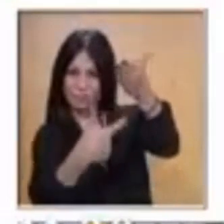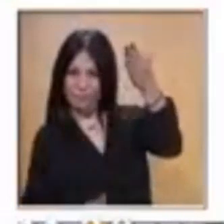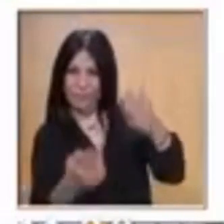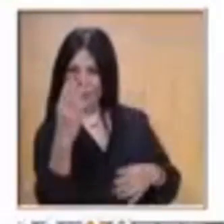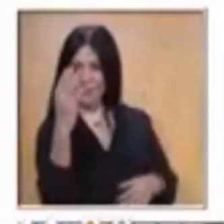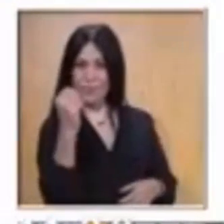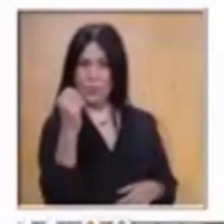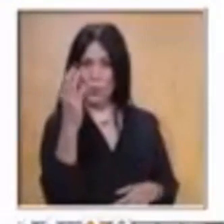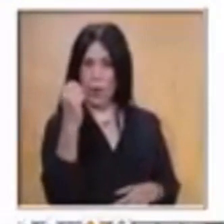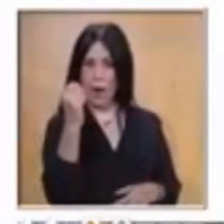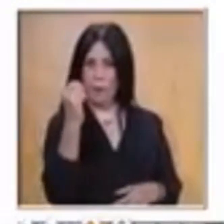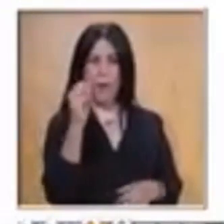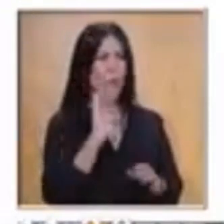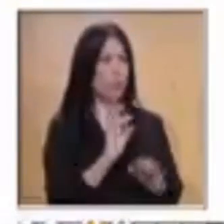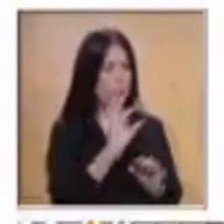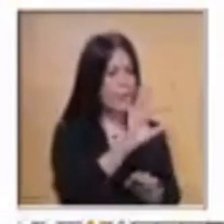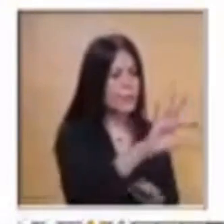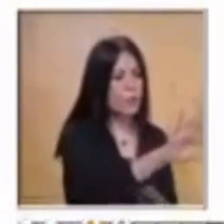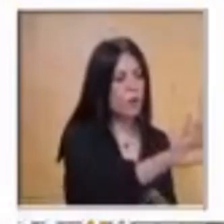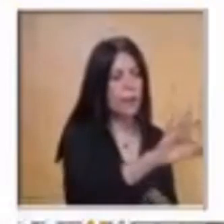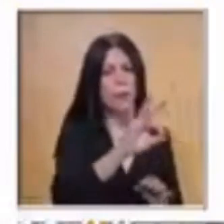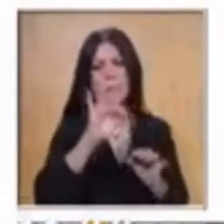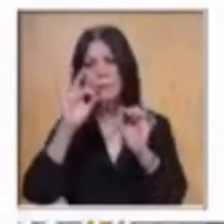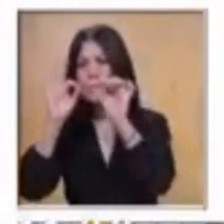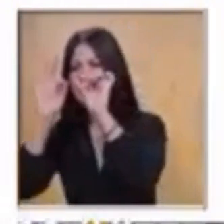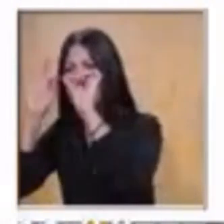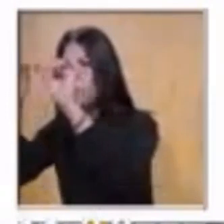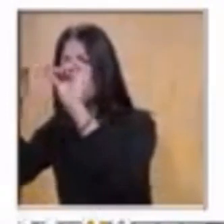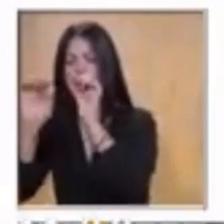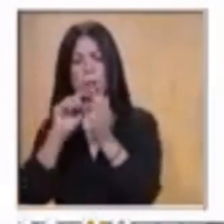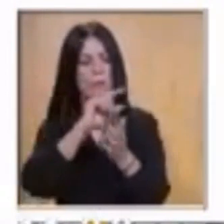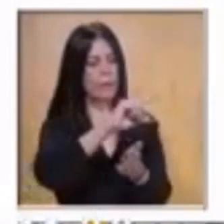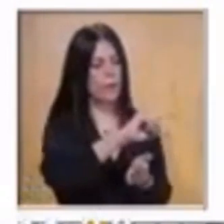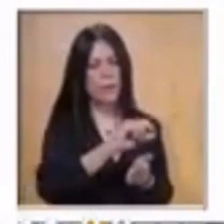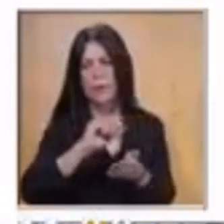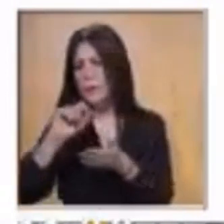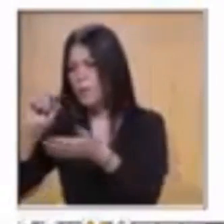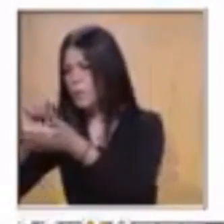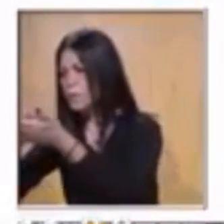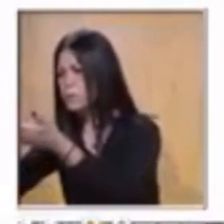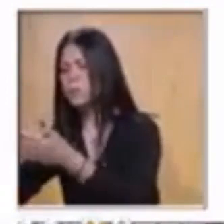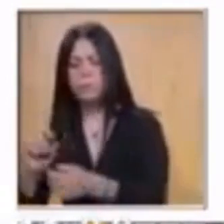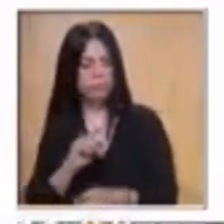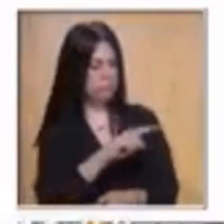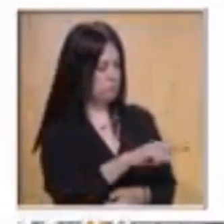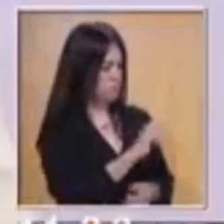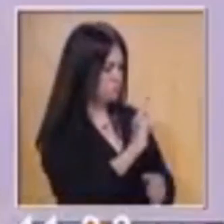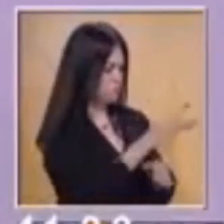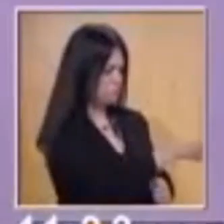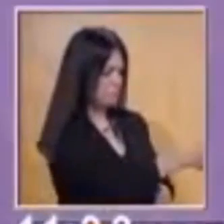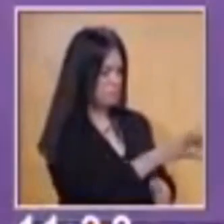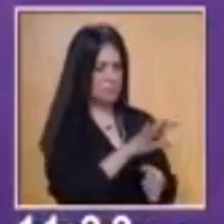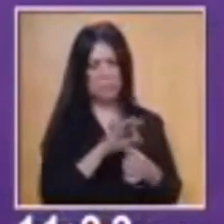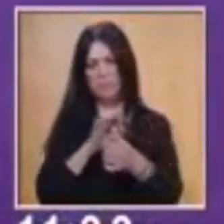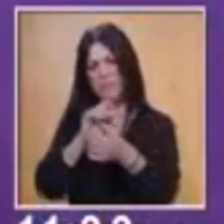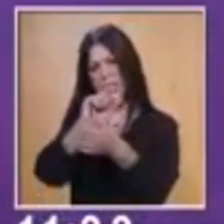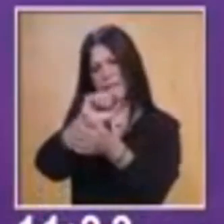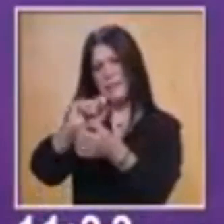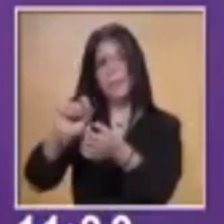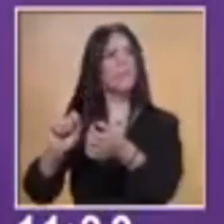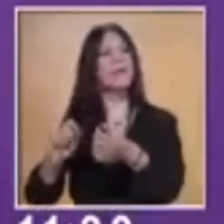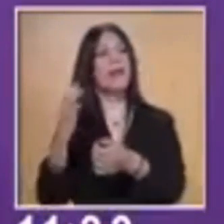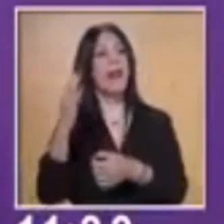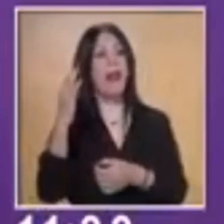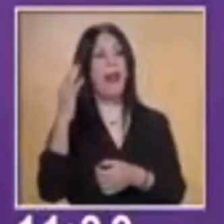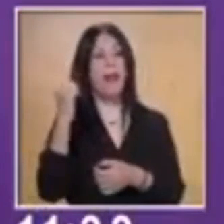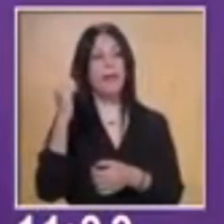hoja que ustedes dividieron en nueve partes iguales para que mañana ustedes la puedan utilizar